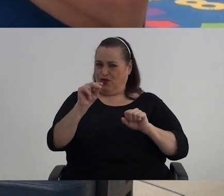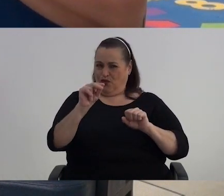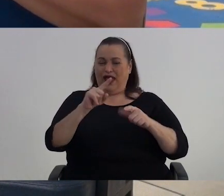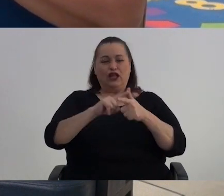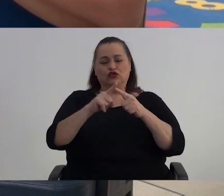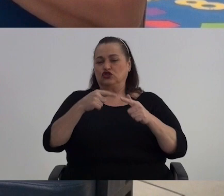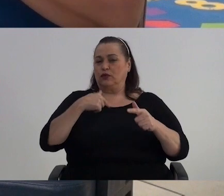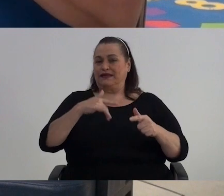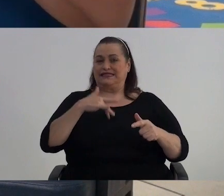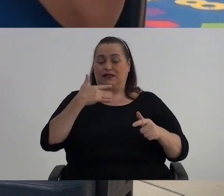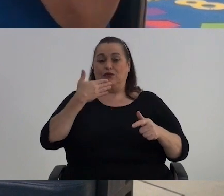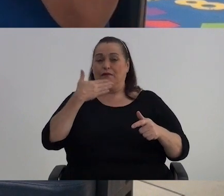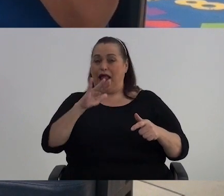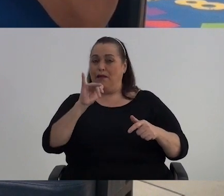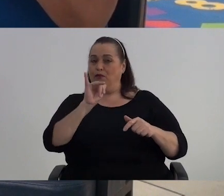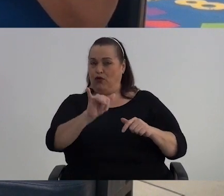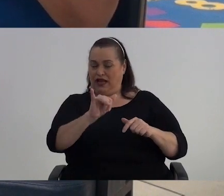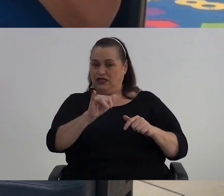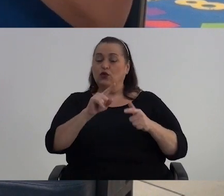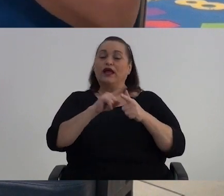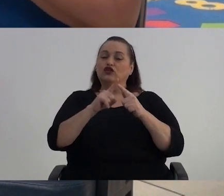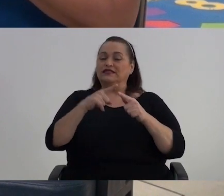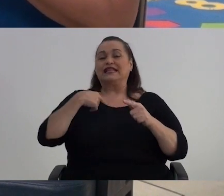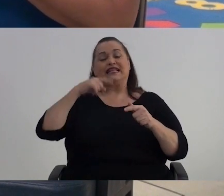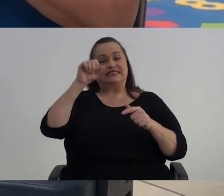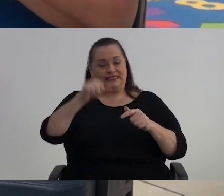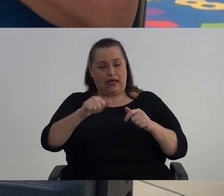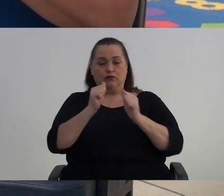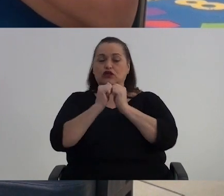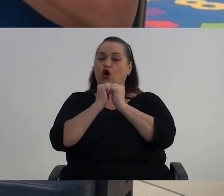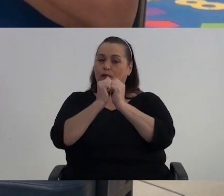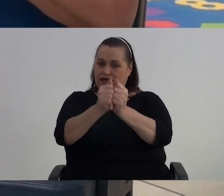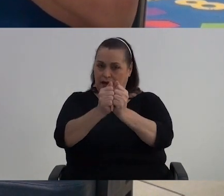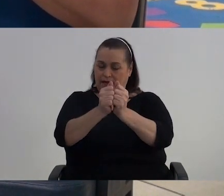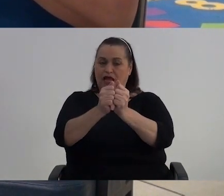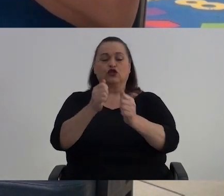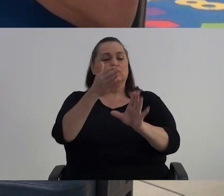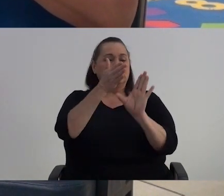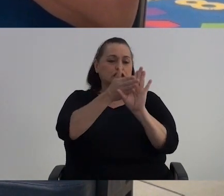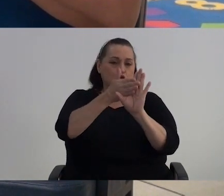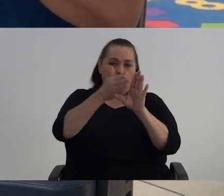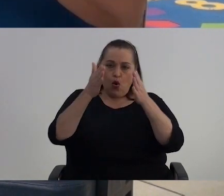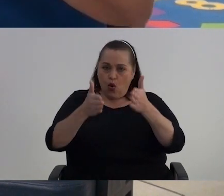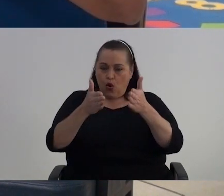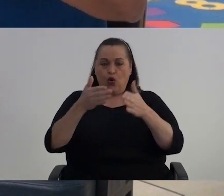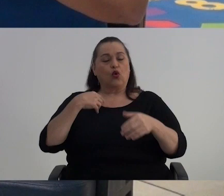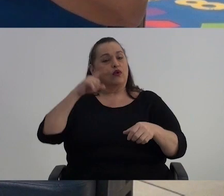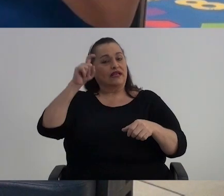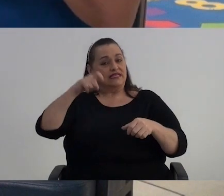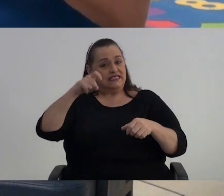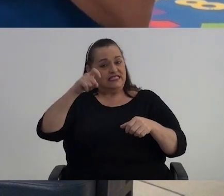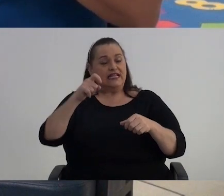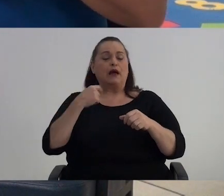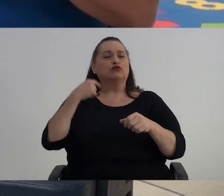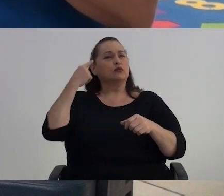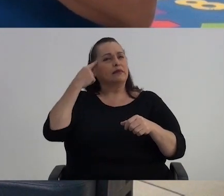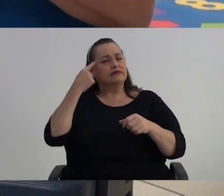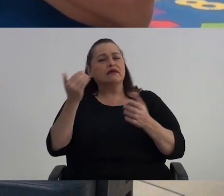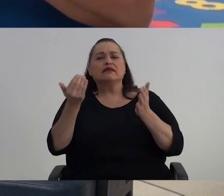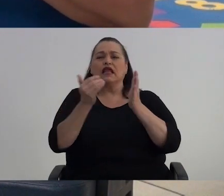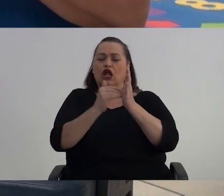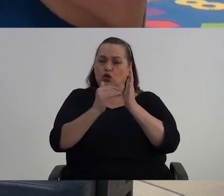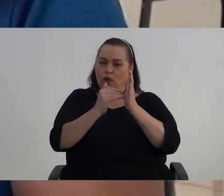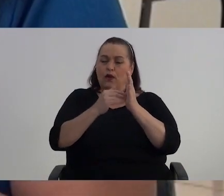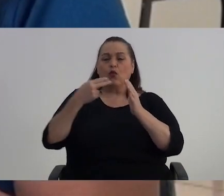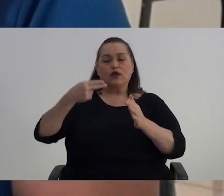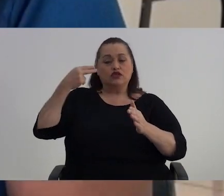sigo indispuesto por eso Entonces ahí ocupamos el acompañamiento del área de psicología ¿Verdad? Como vos que sos psicólogo Entonces ocupamos hacer una reconciliación con